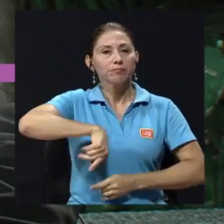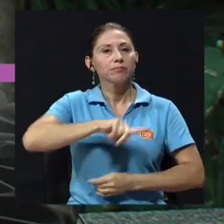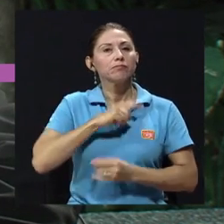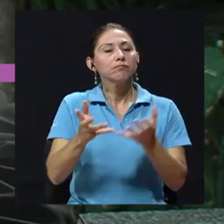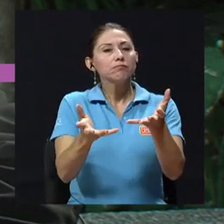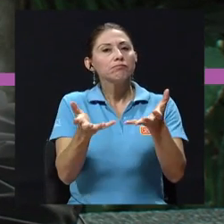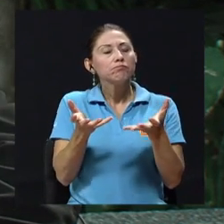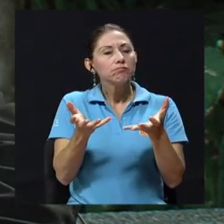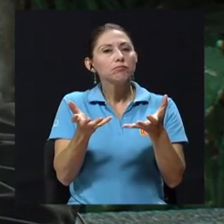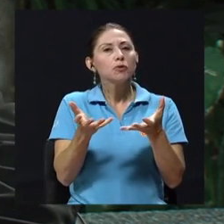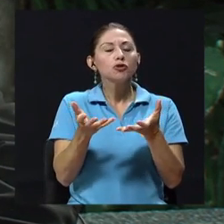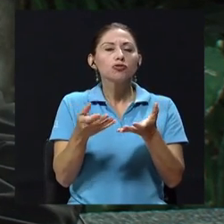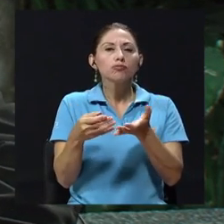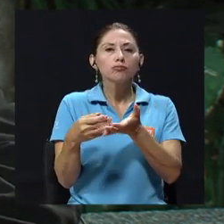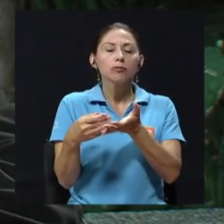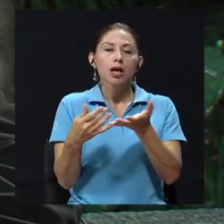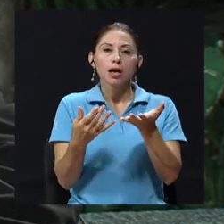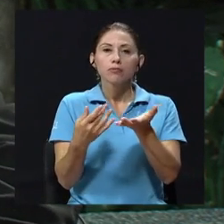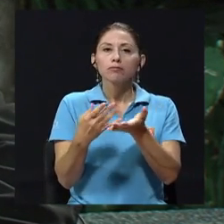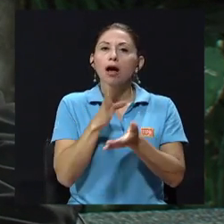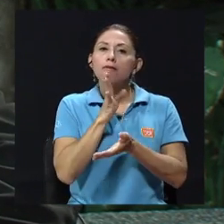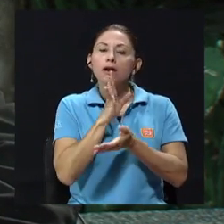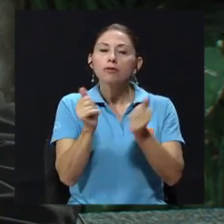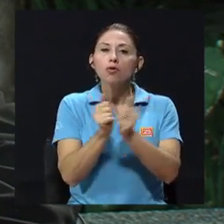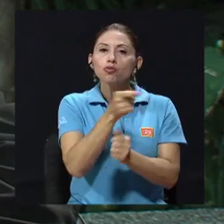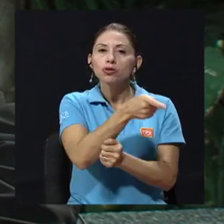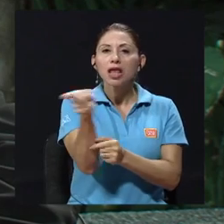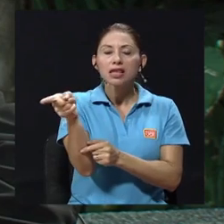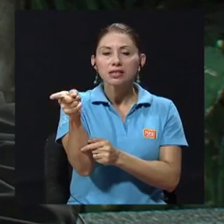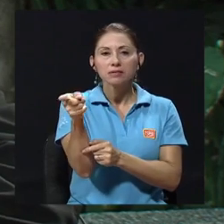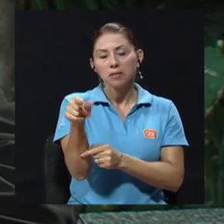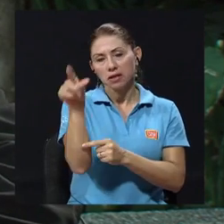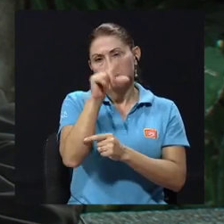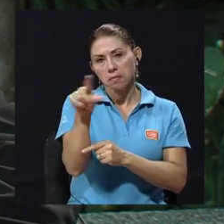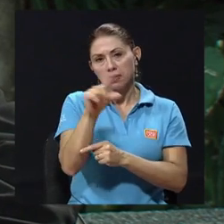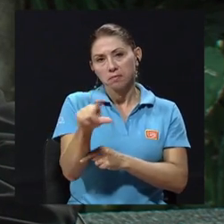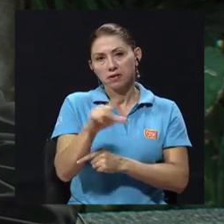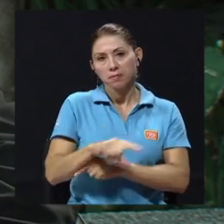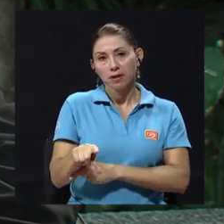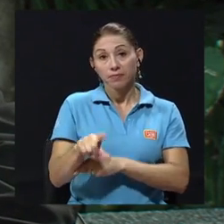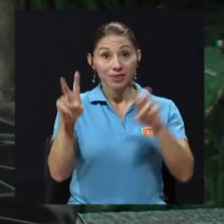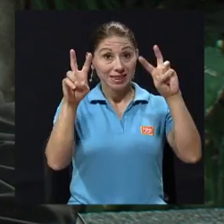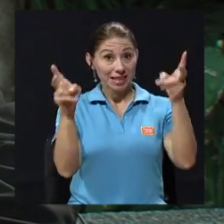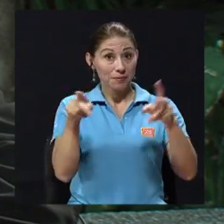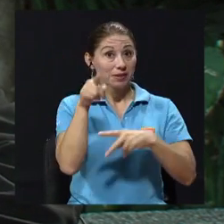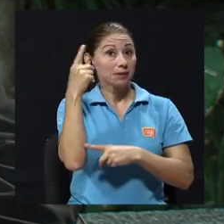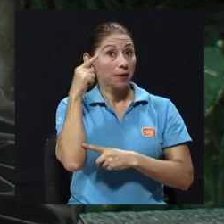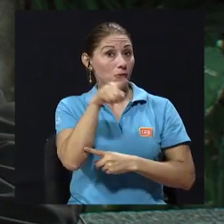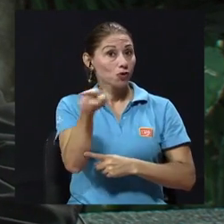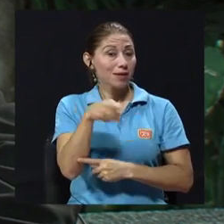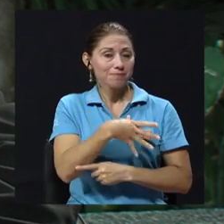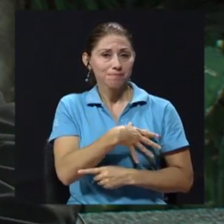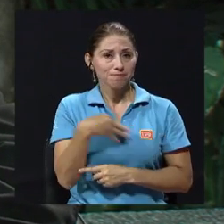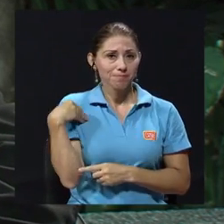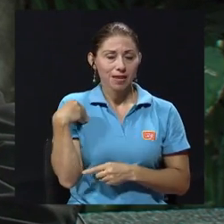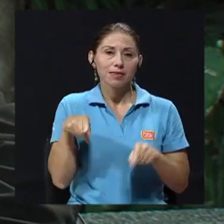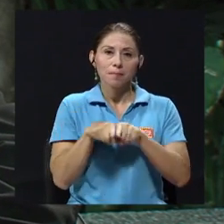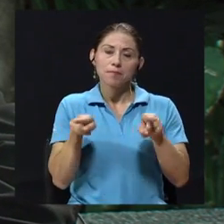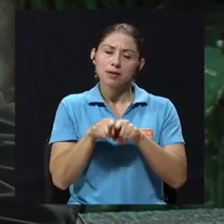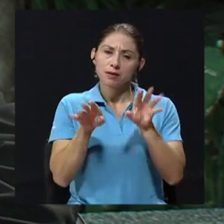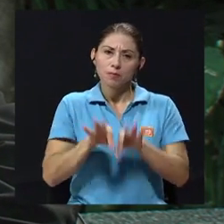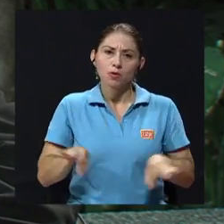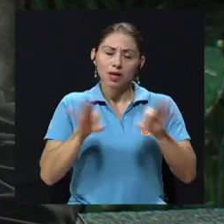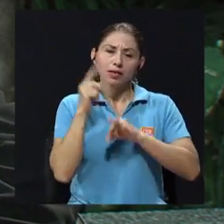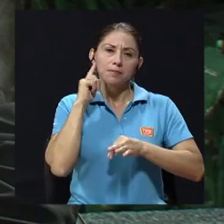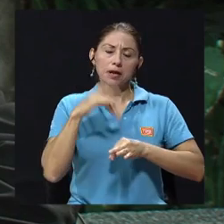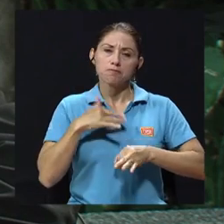cual queremos compartir con ustedes cada semana temas que les sean del agrado y que sean sumamente importantes para el bienestar y el de